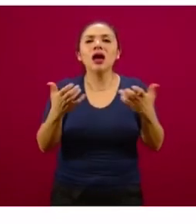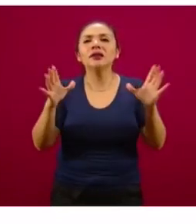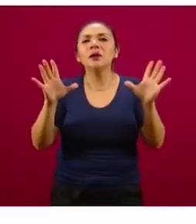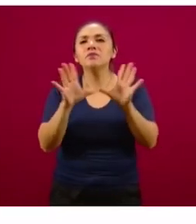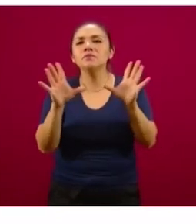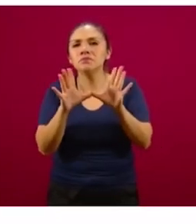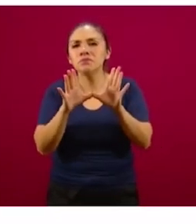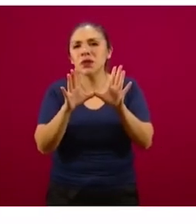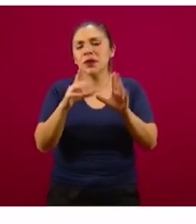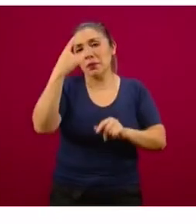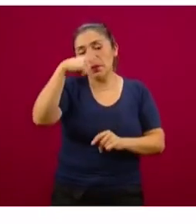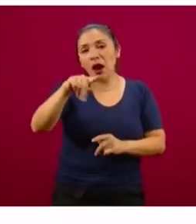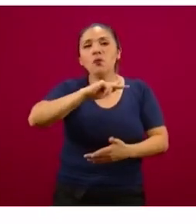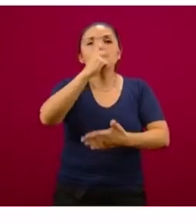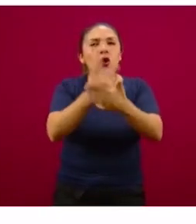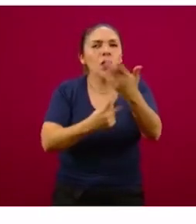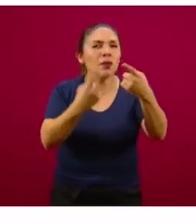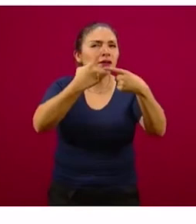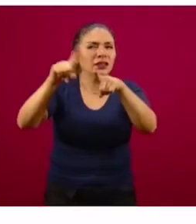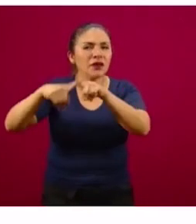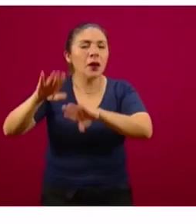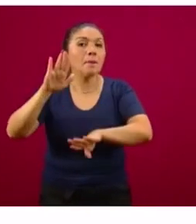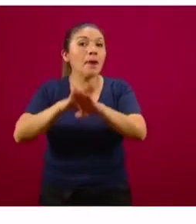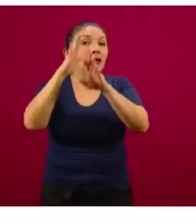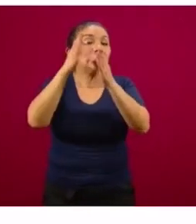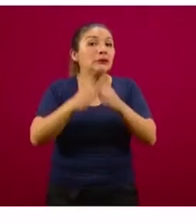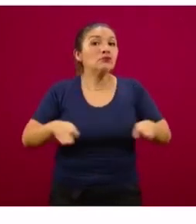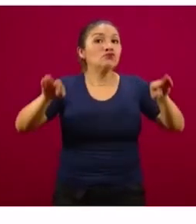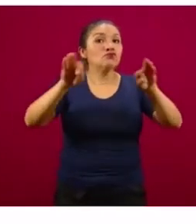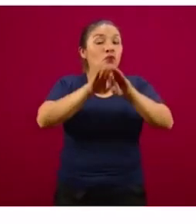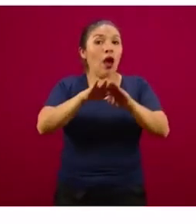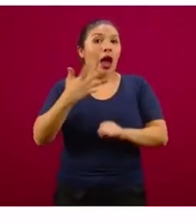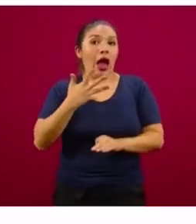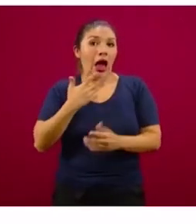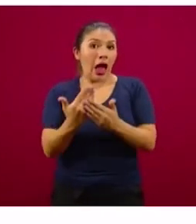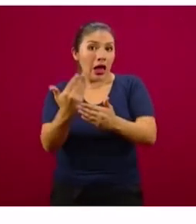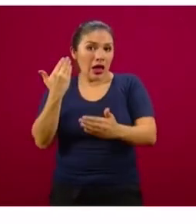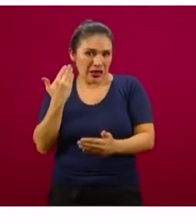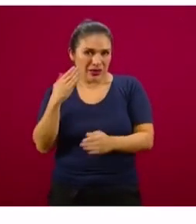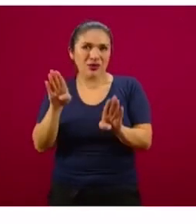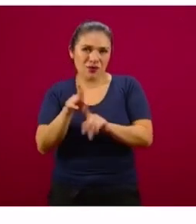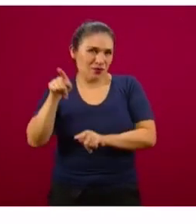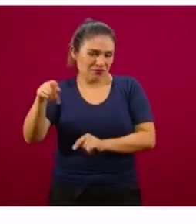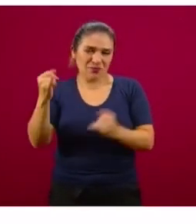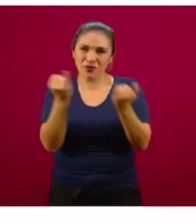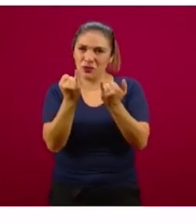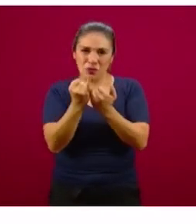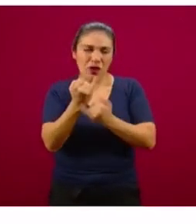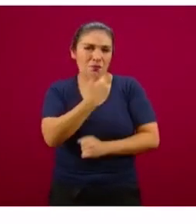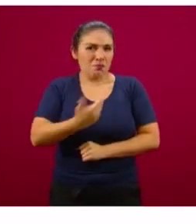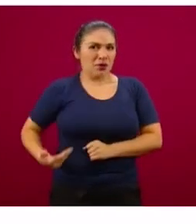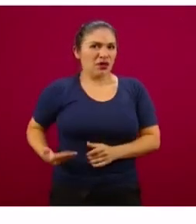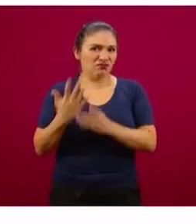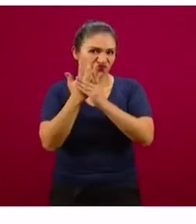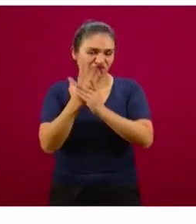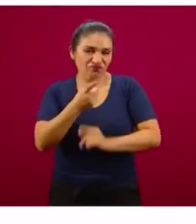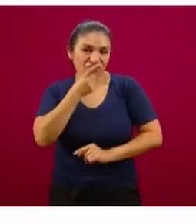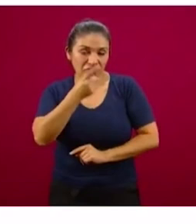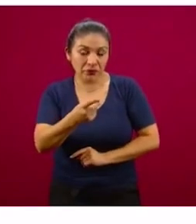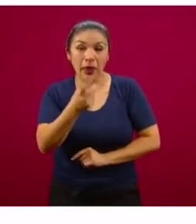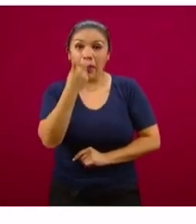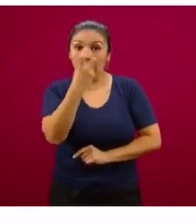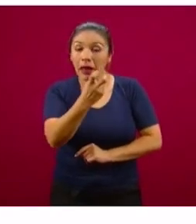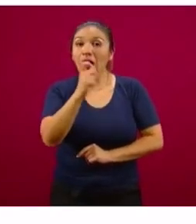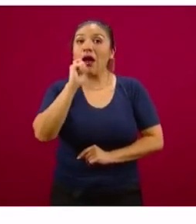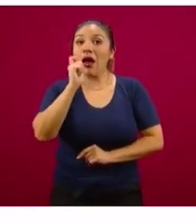programas prioritarios que ya existen. Como señaló también en su momento el presidente, estas